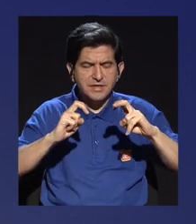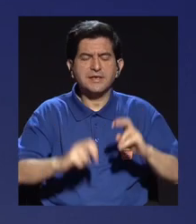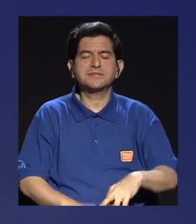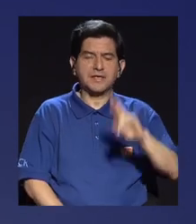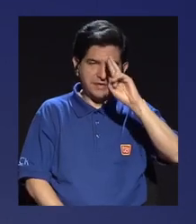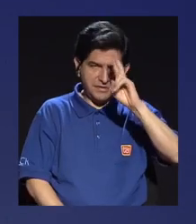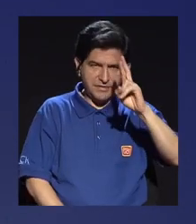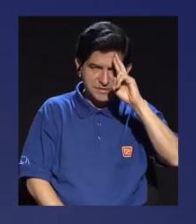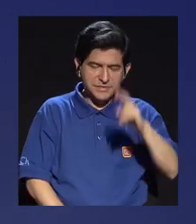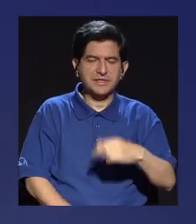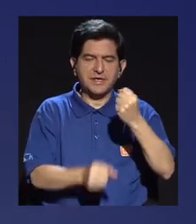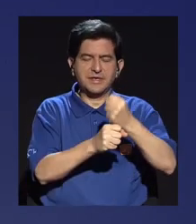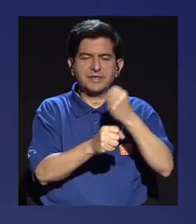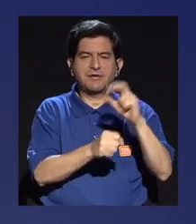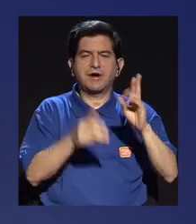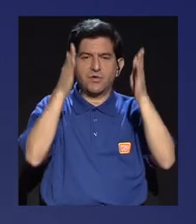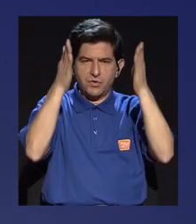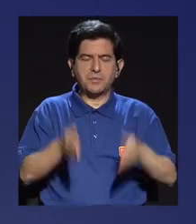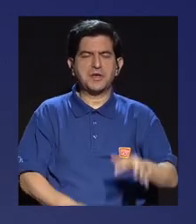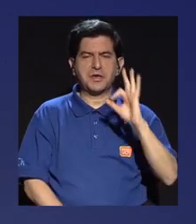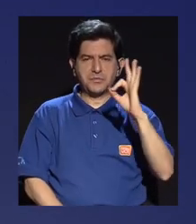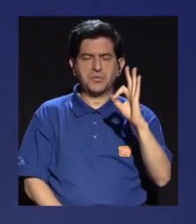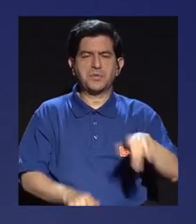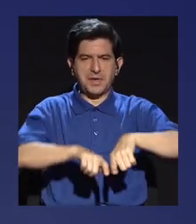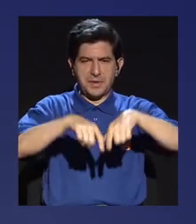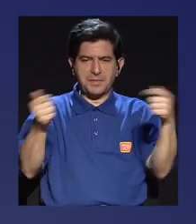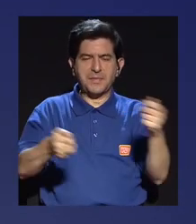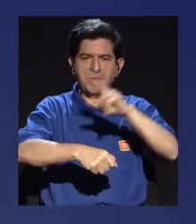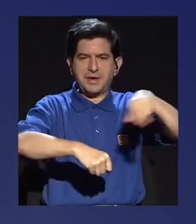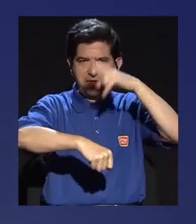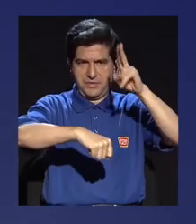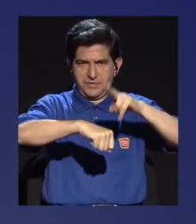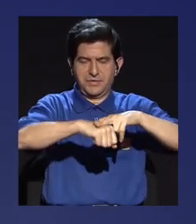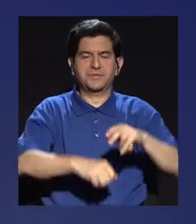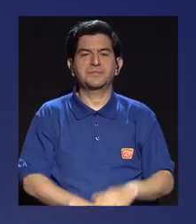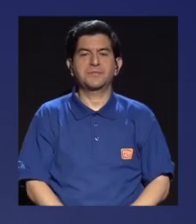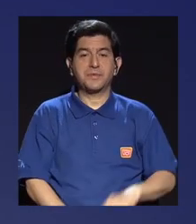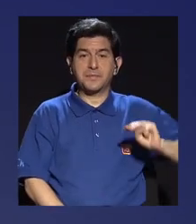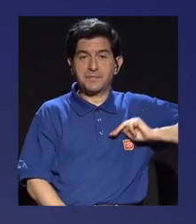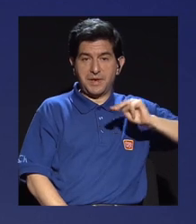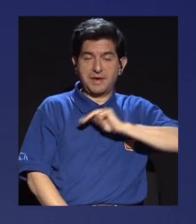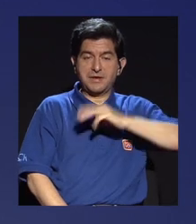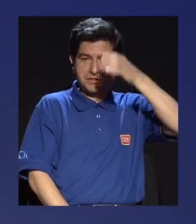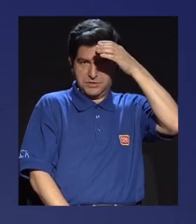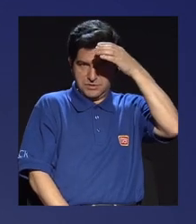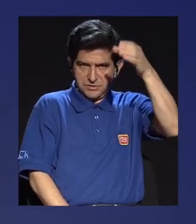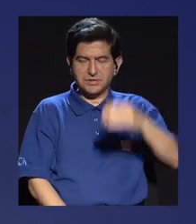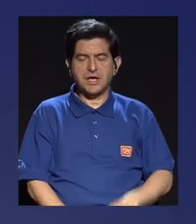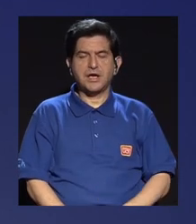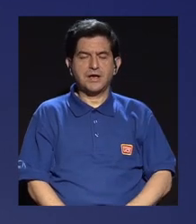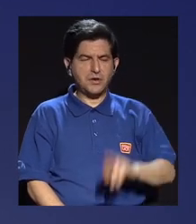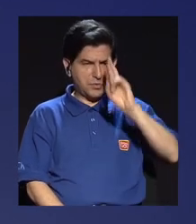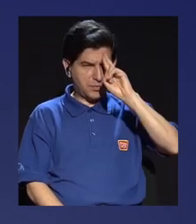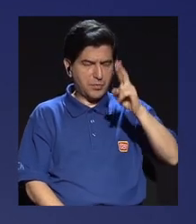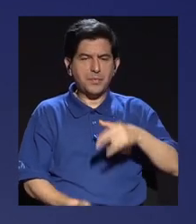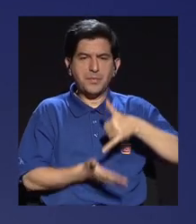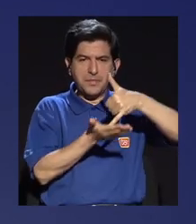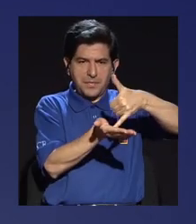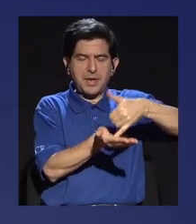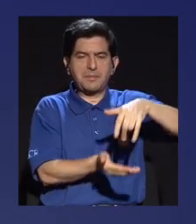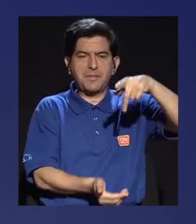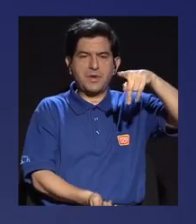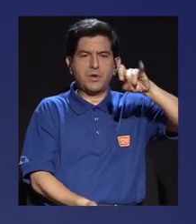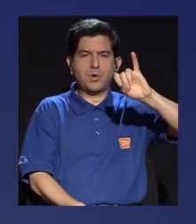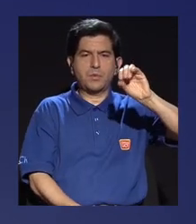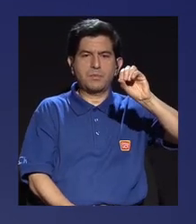la labor de colegas que vienen trabajando bien en el periodismo nacional. Casualmente, el Ministerio de Cultura les reconoce con el